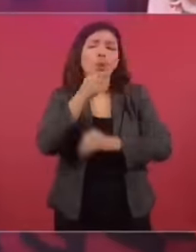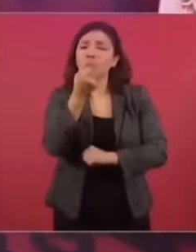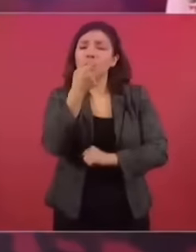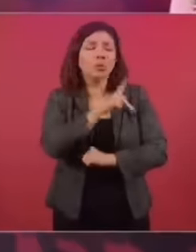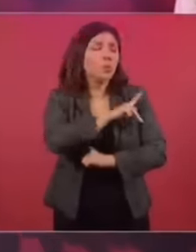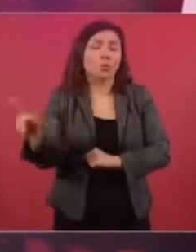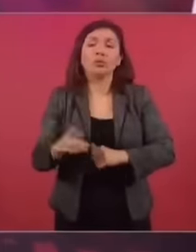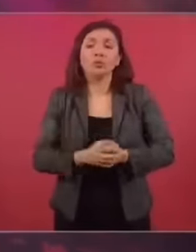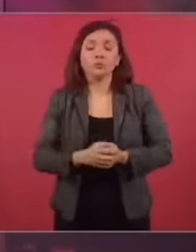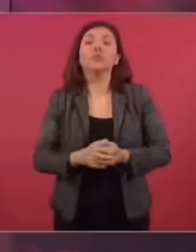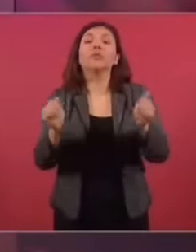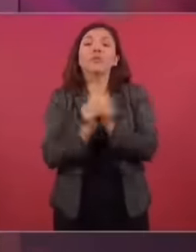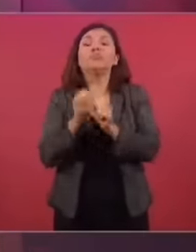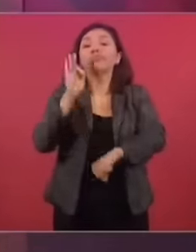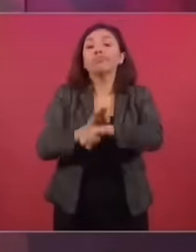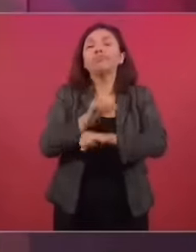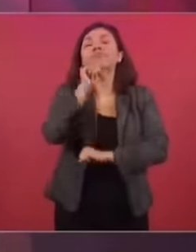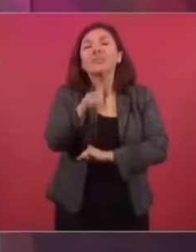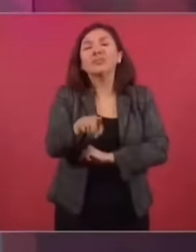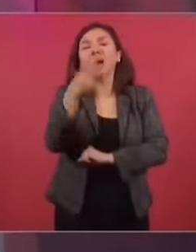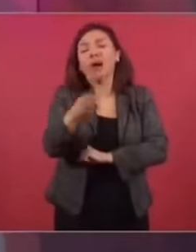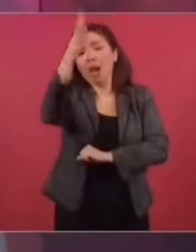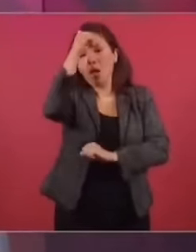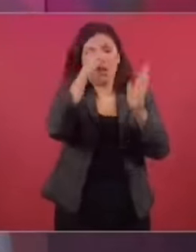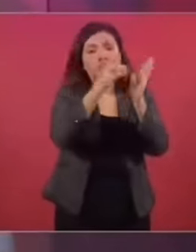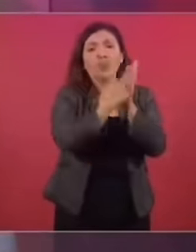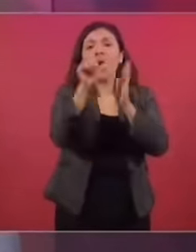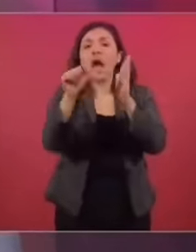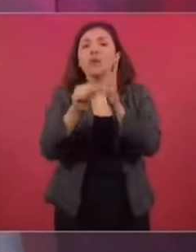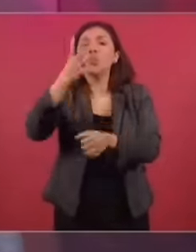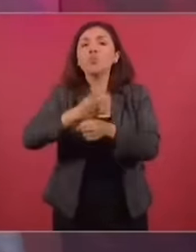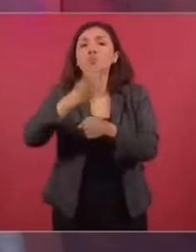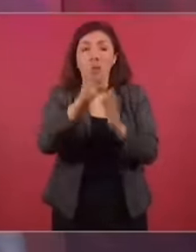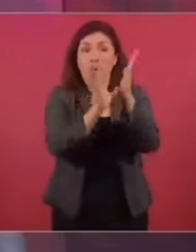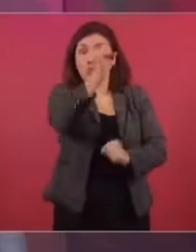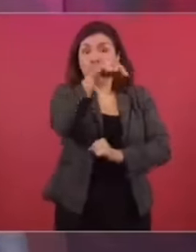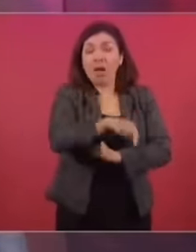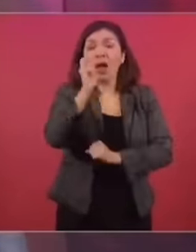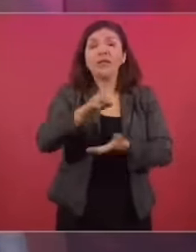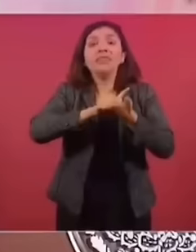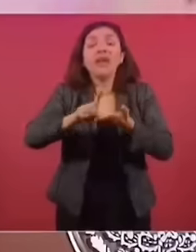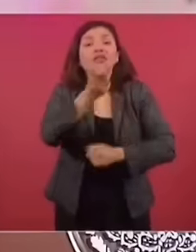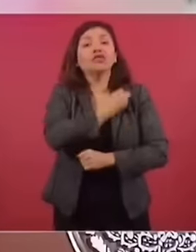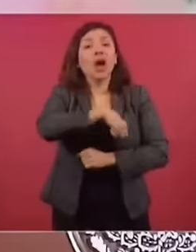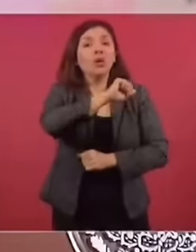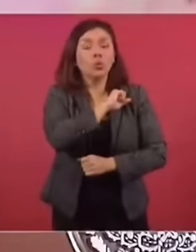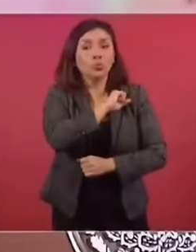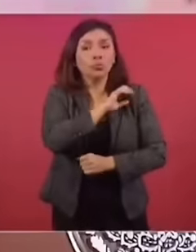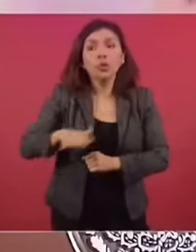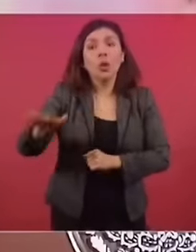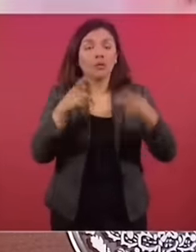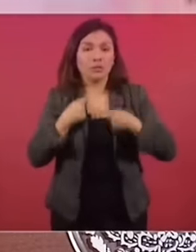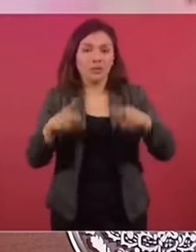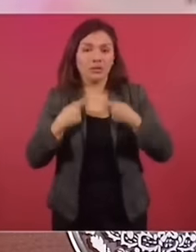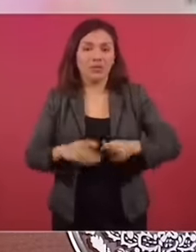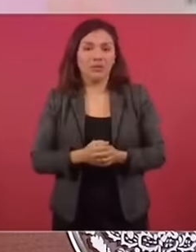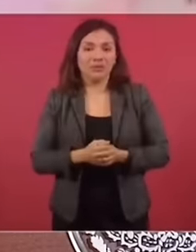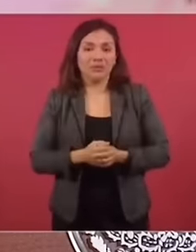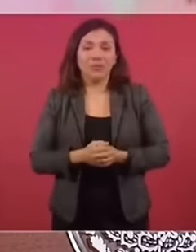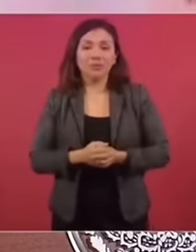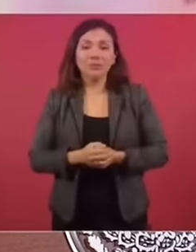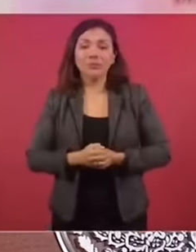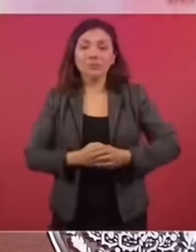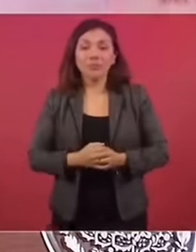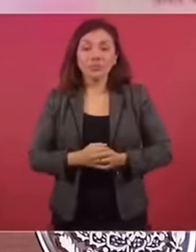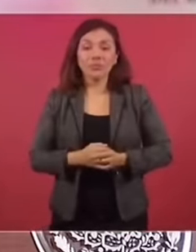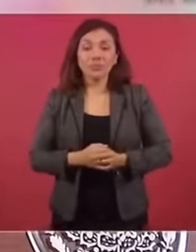medicinas. Y es garantizar lo que ya se estableció en el artículo 4º de la Constitución, el derecho del pueblo a la salud. Por eso,